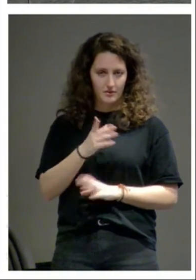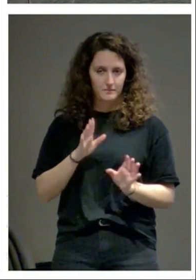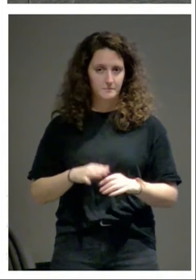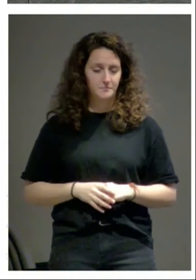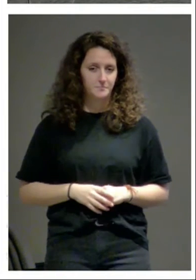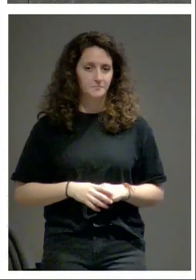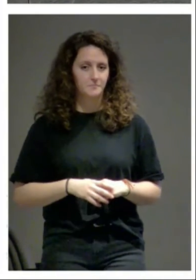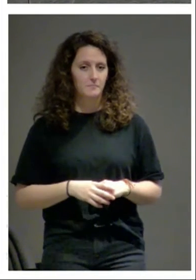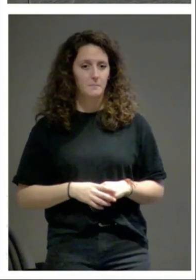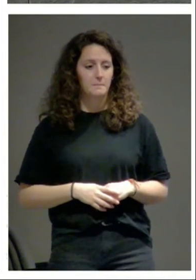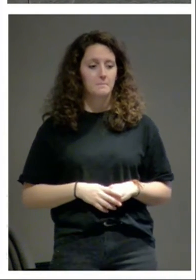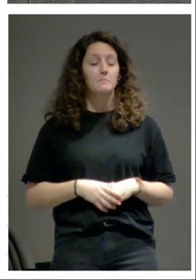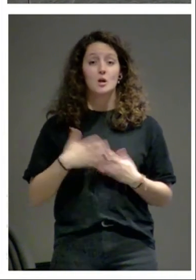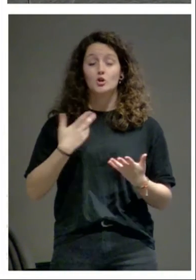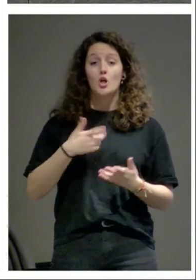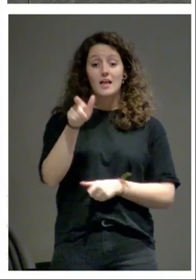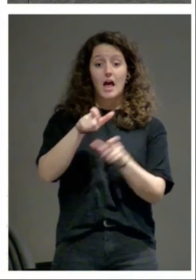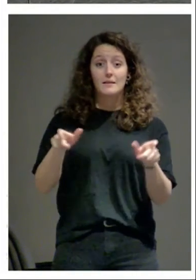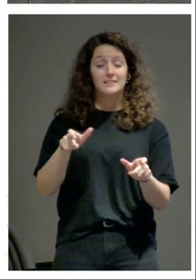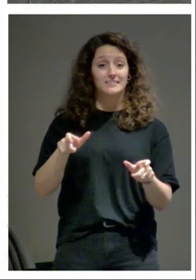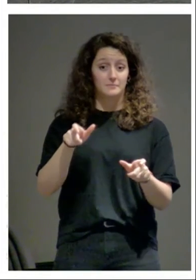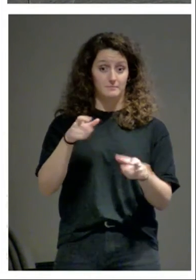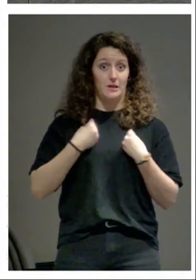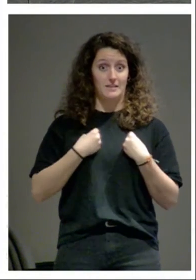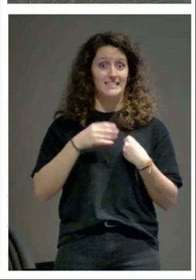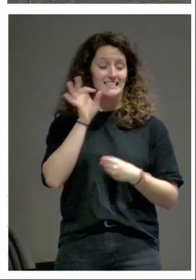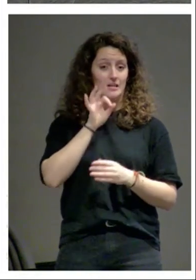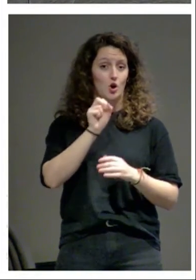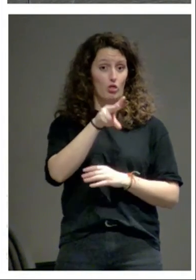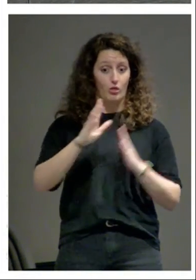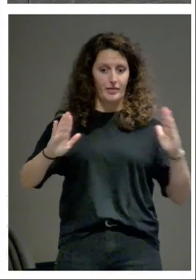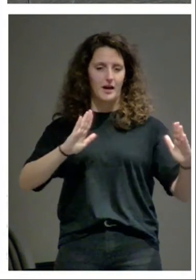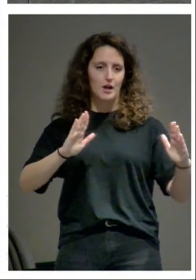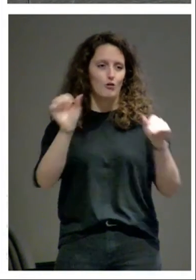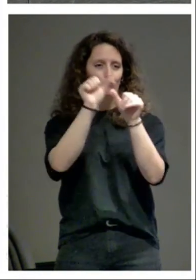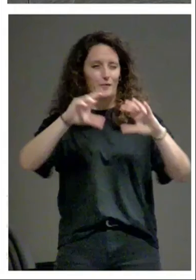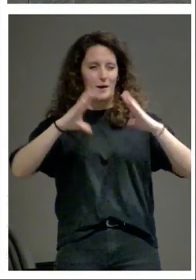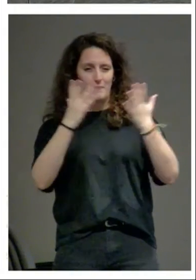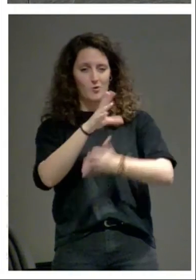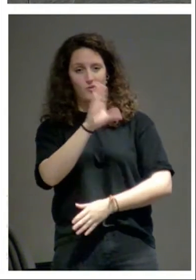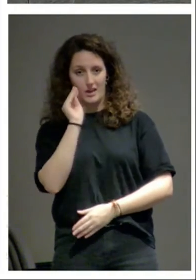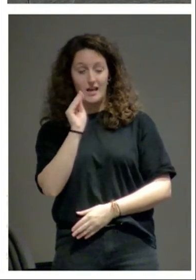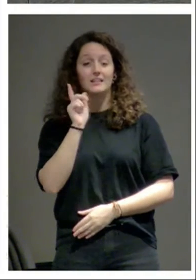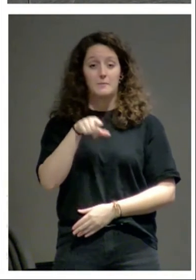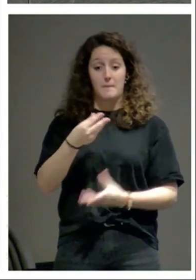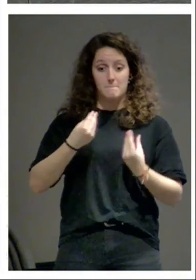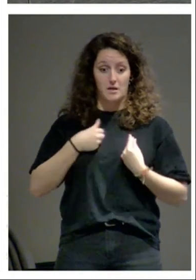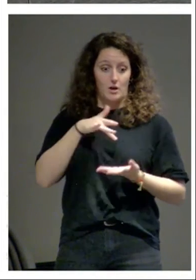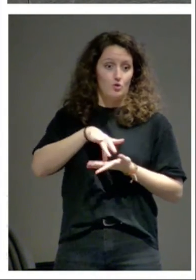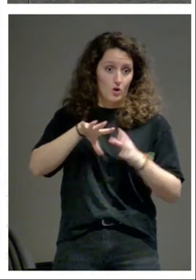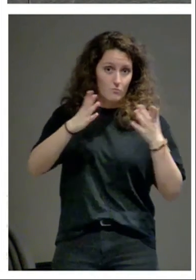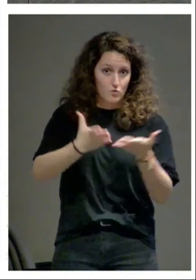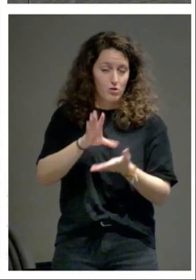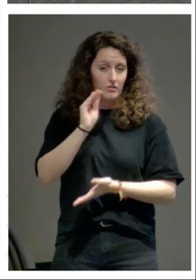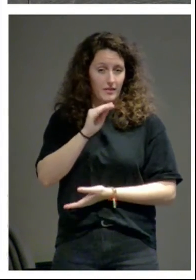que los habitantes del siglo XII en su manera de entender el mundo y su vida en el mundo se